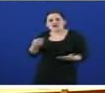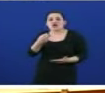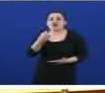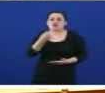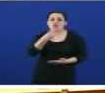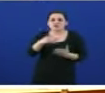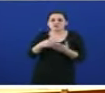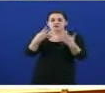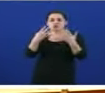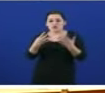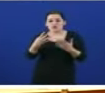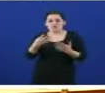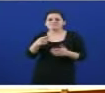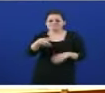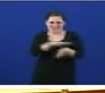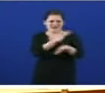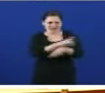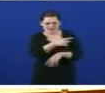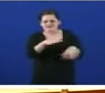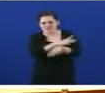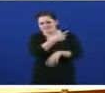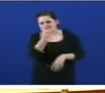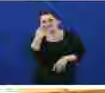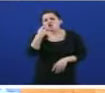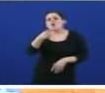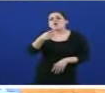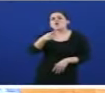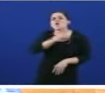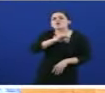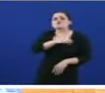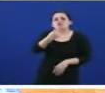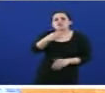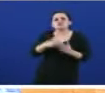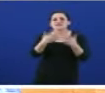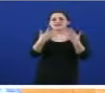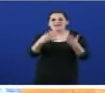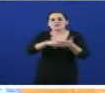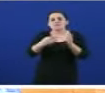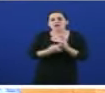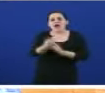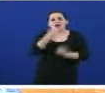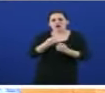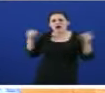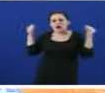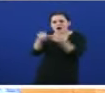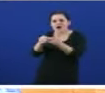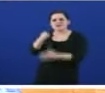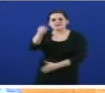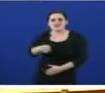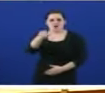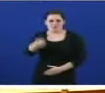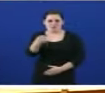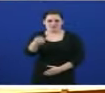2010. Rían, rían. Rían, rían. Vostede fiou o seu programa económico para o ano 2010 nos xacobeo en o sector exterior.